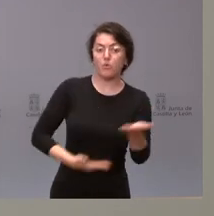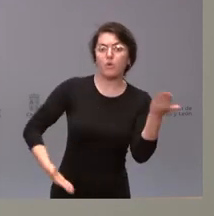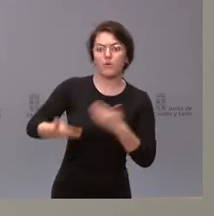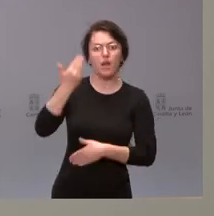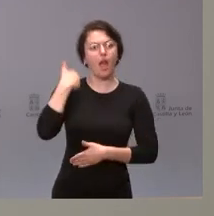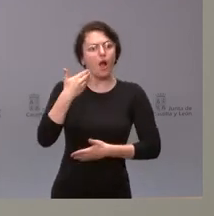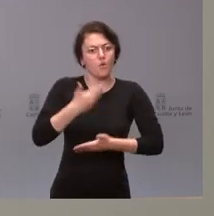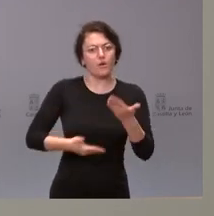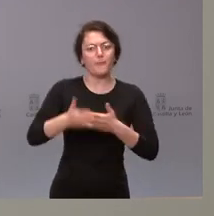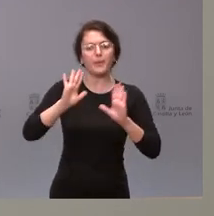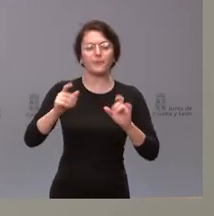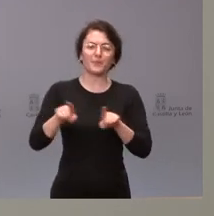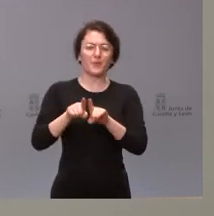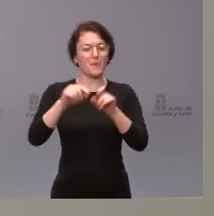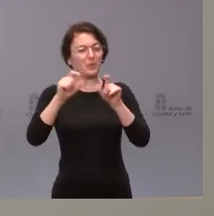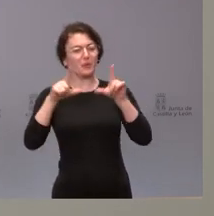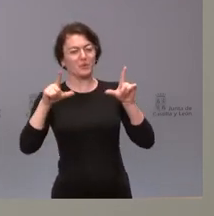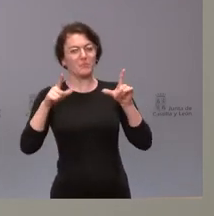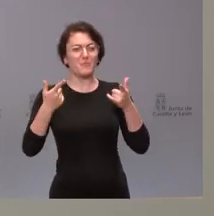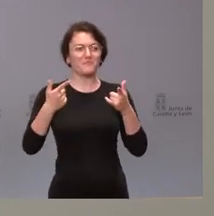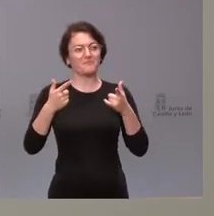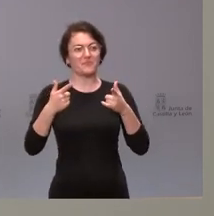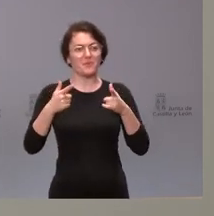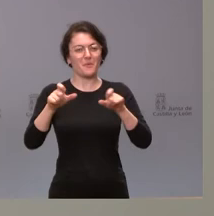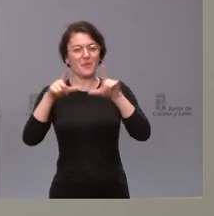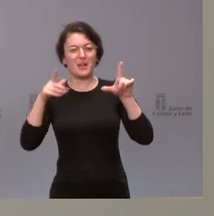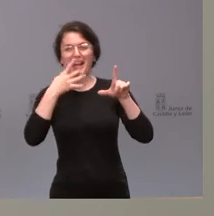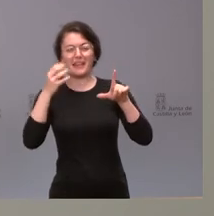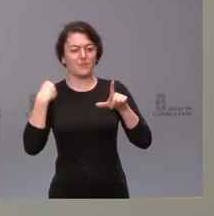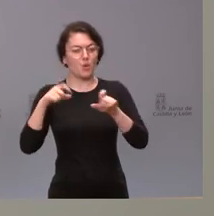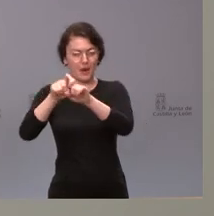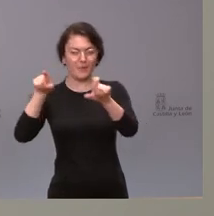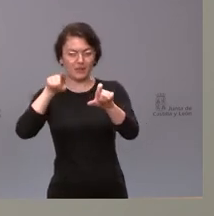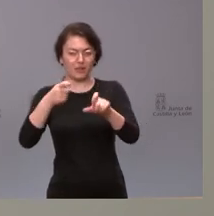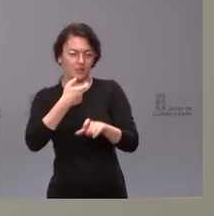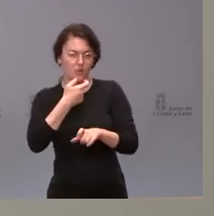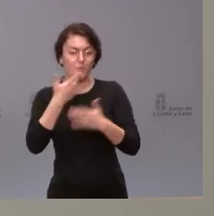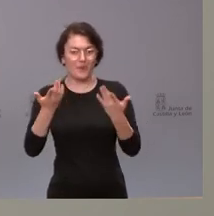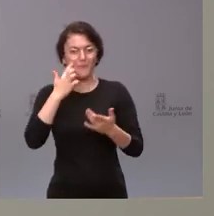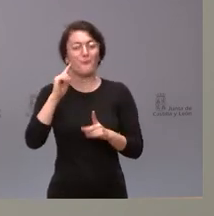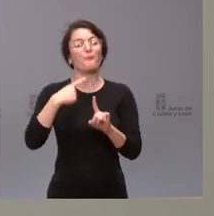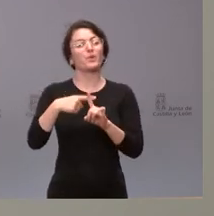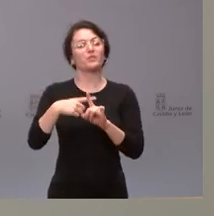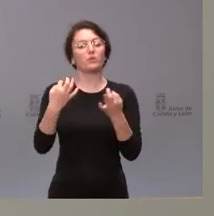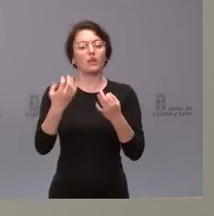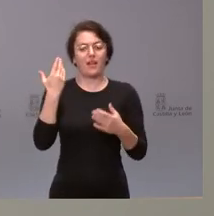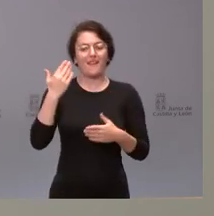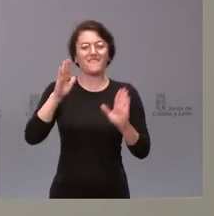pero es bueno que el protagonismo, lógicamente, en términos públicos sea el de la empresa, pues es positivo que al final el acuerdo se produjera.